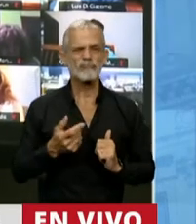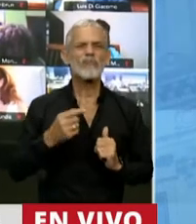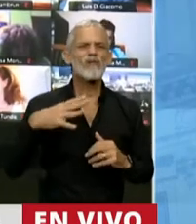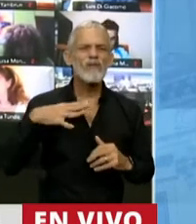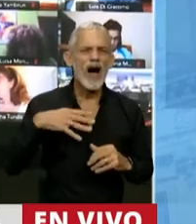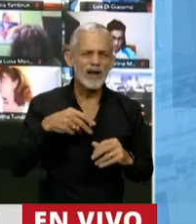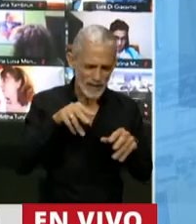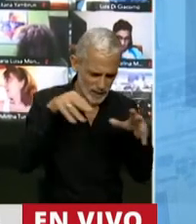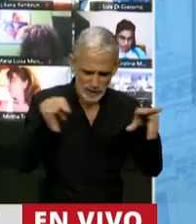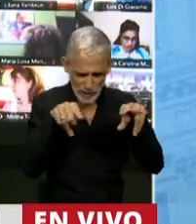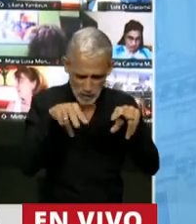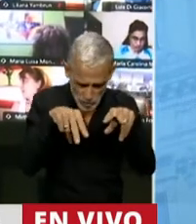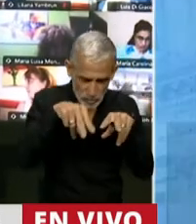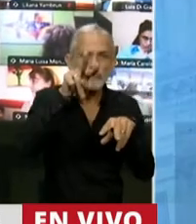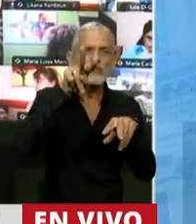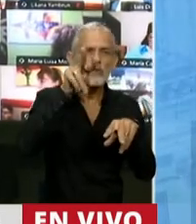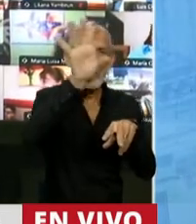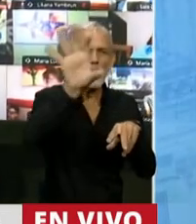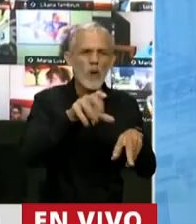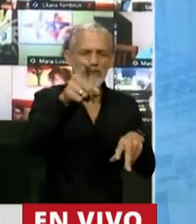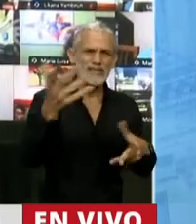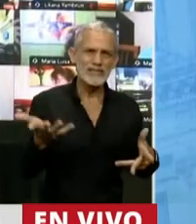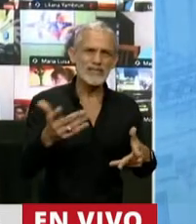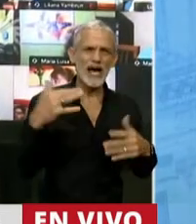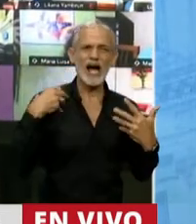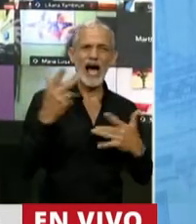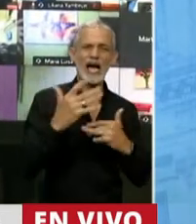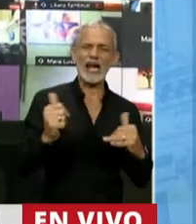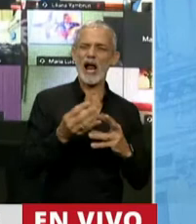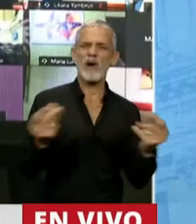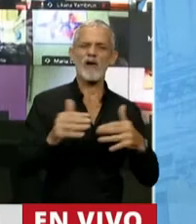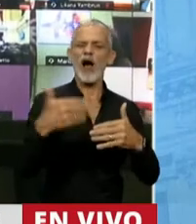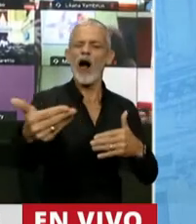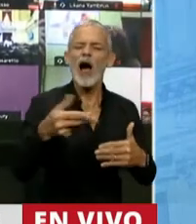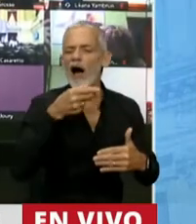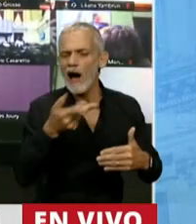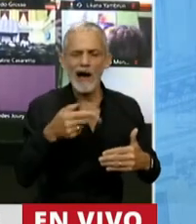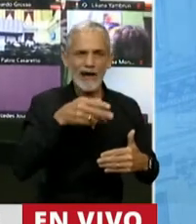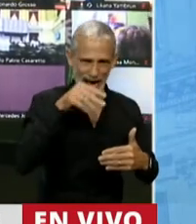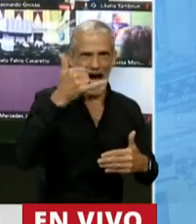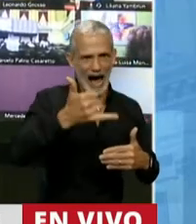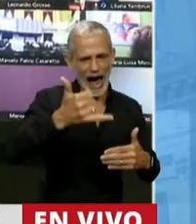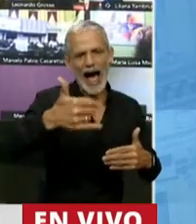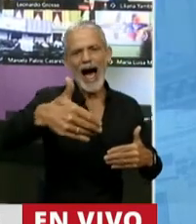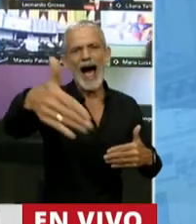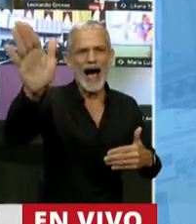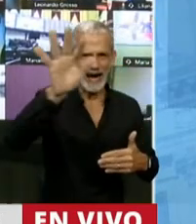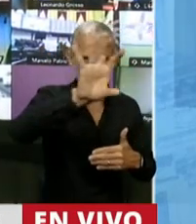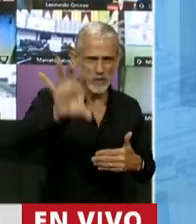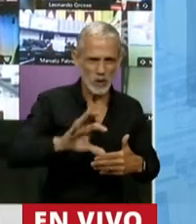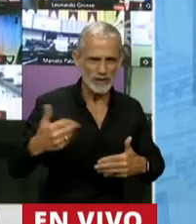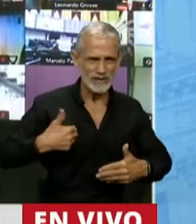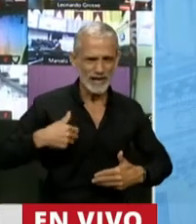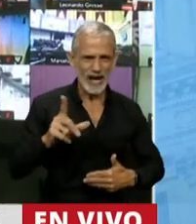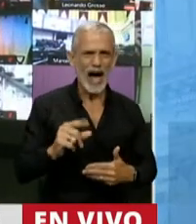al resto del país? El país no termina en General Paz. Se habló de solidaridad en esta sesión. Solidaridad